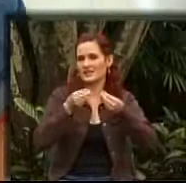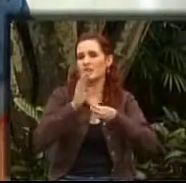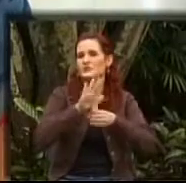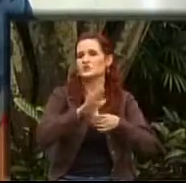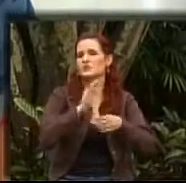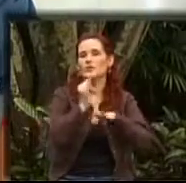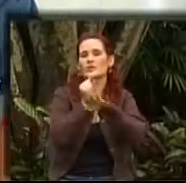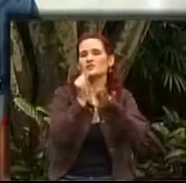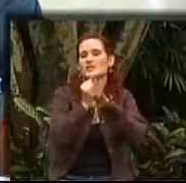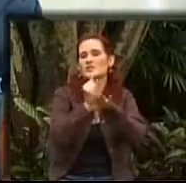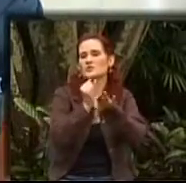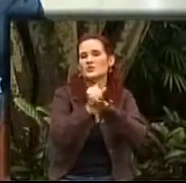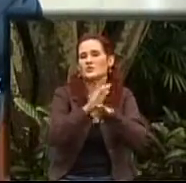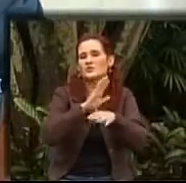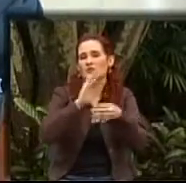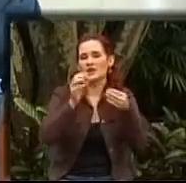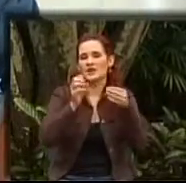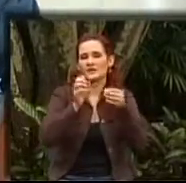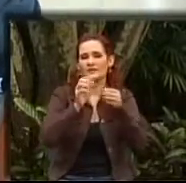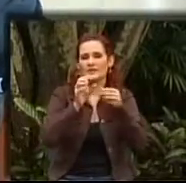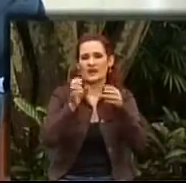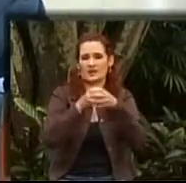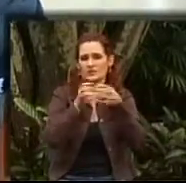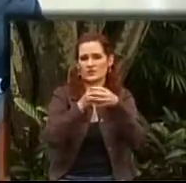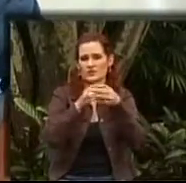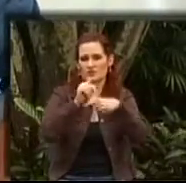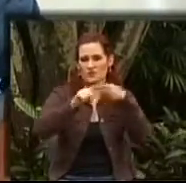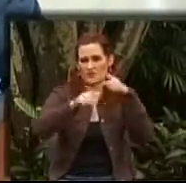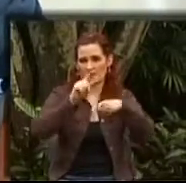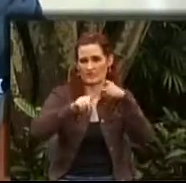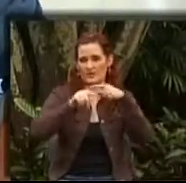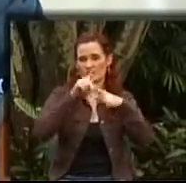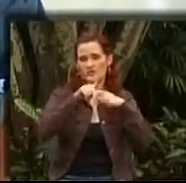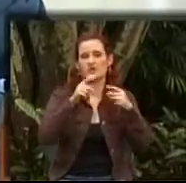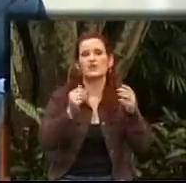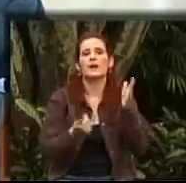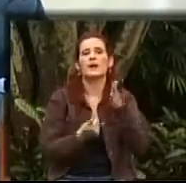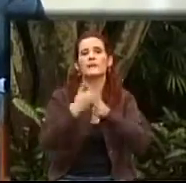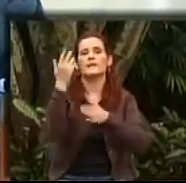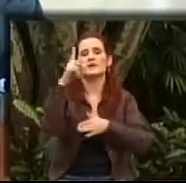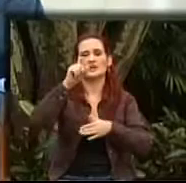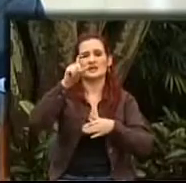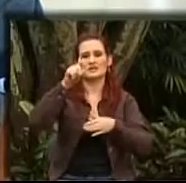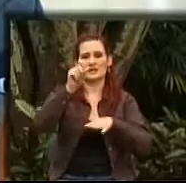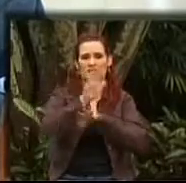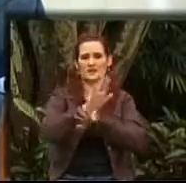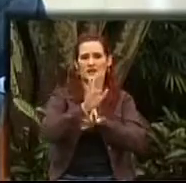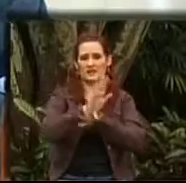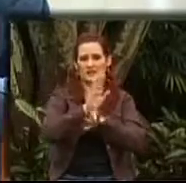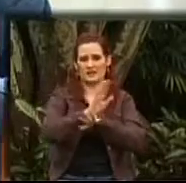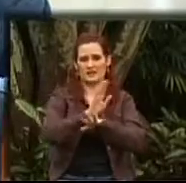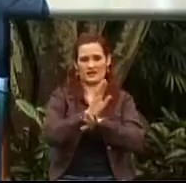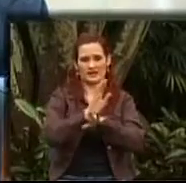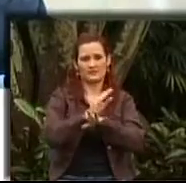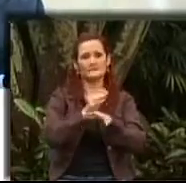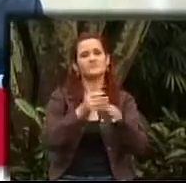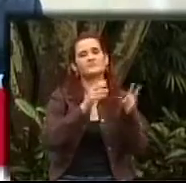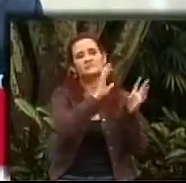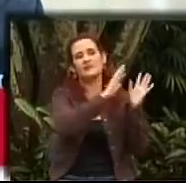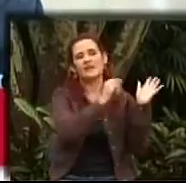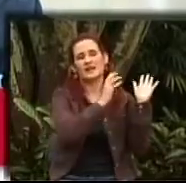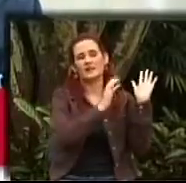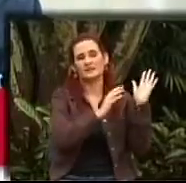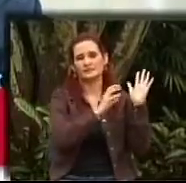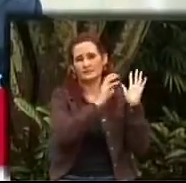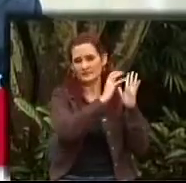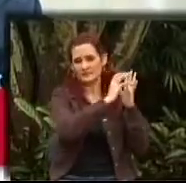institucional y es durante toda la semana, la inauguración es el lunes a las 6, pero estará la exposición durante toda